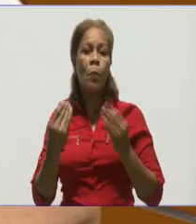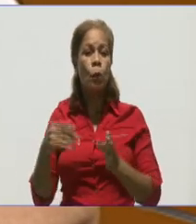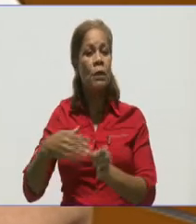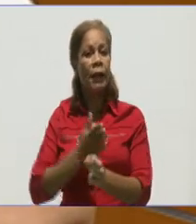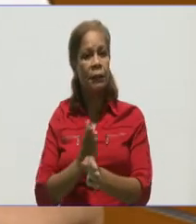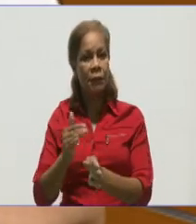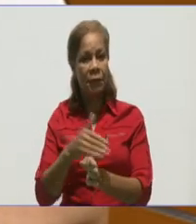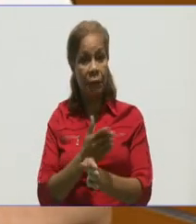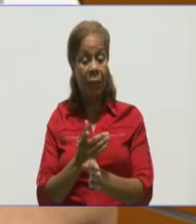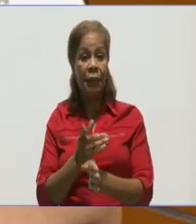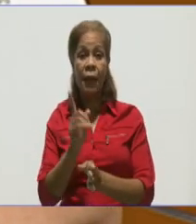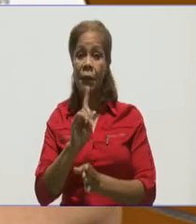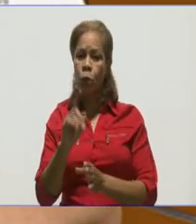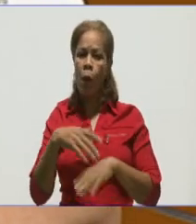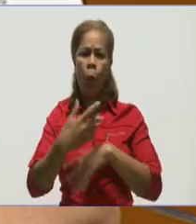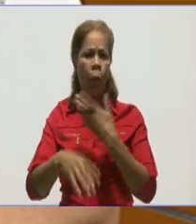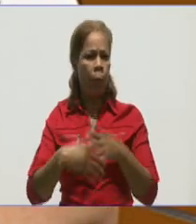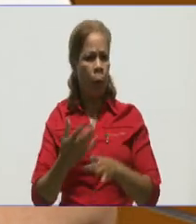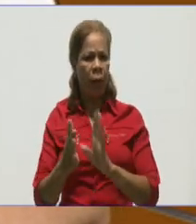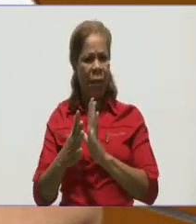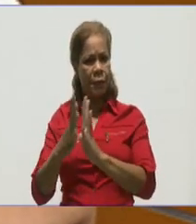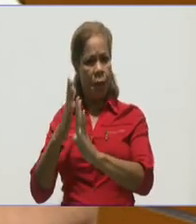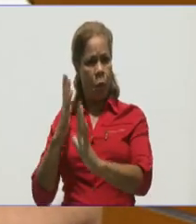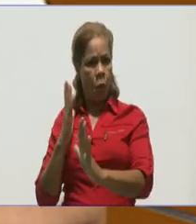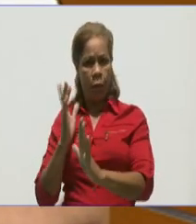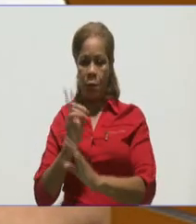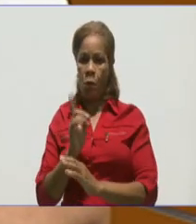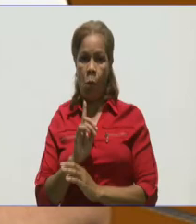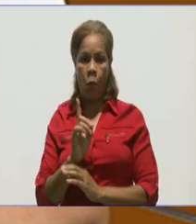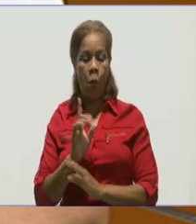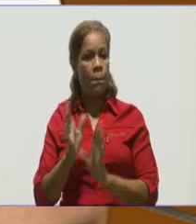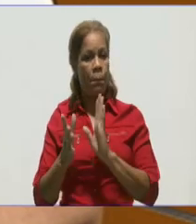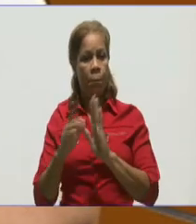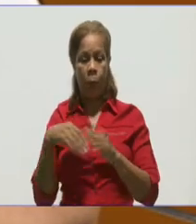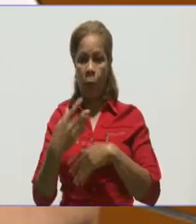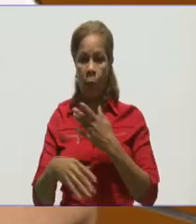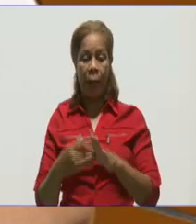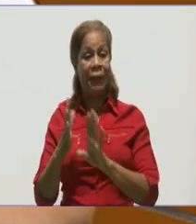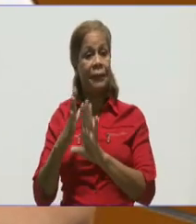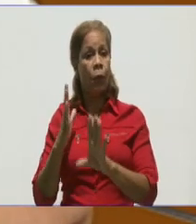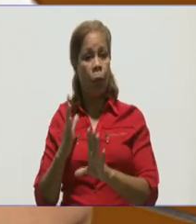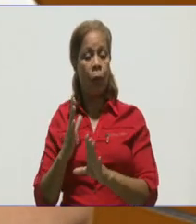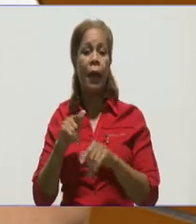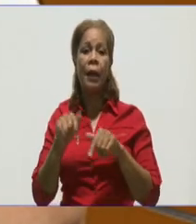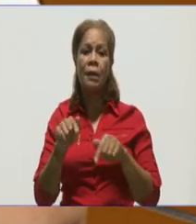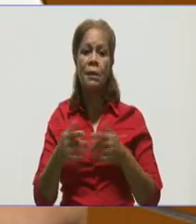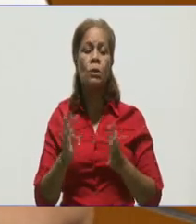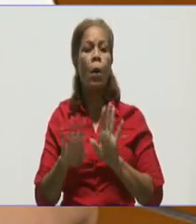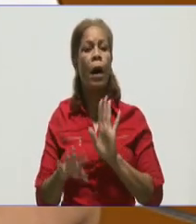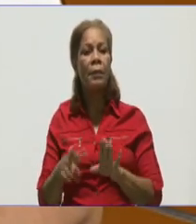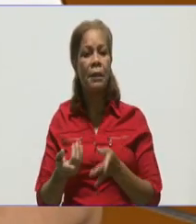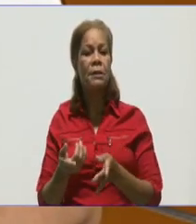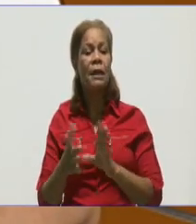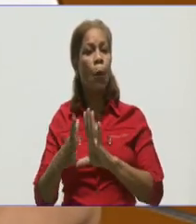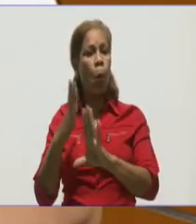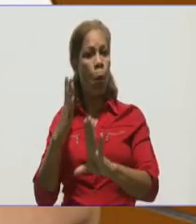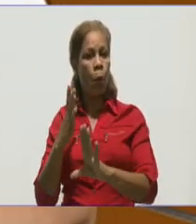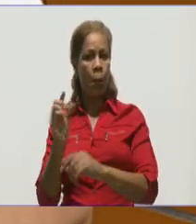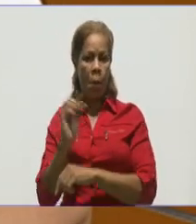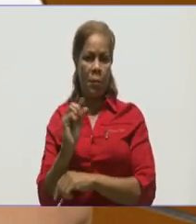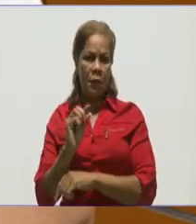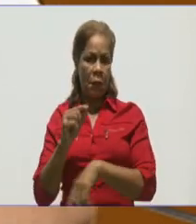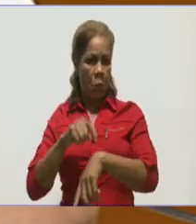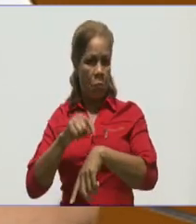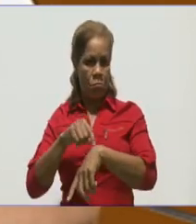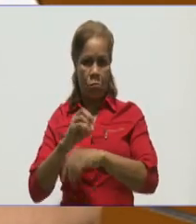no es un problema de la cola, fíjense. No es un problema de la cola. La cola es un rato por la mañana y ya. Todo